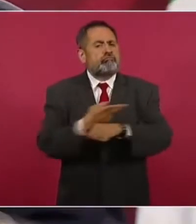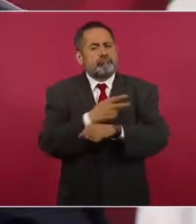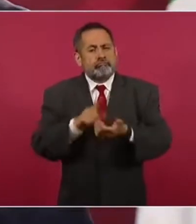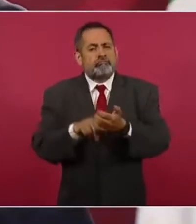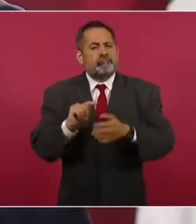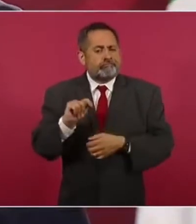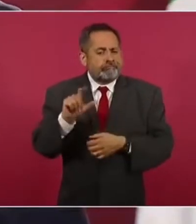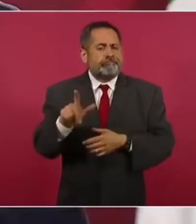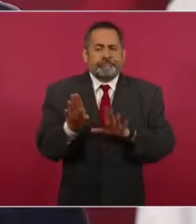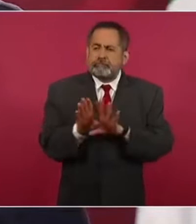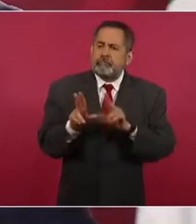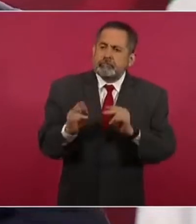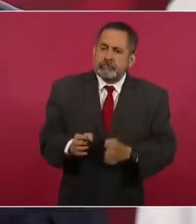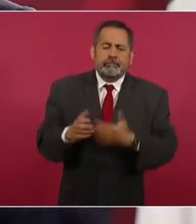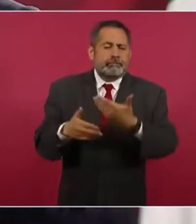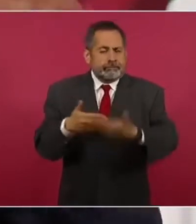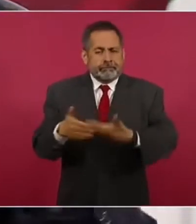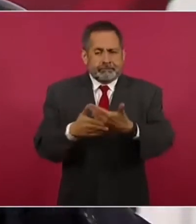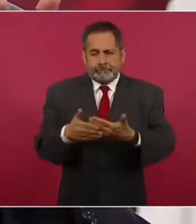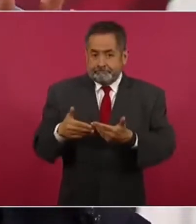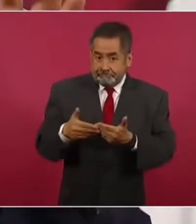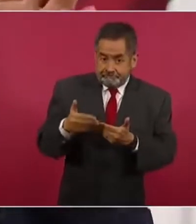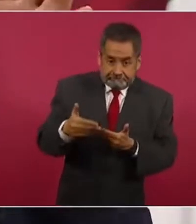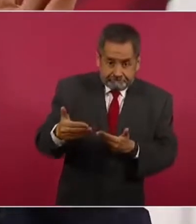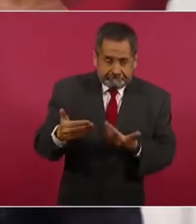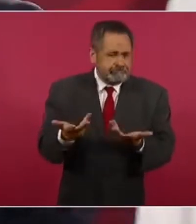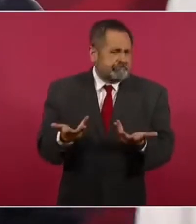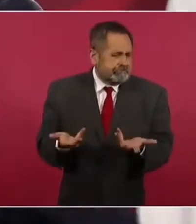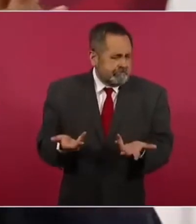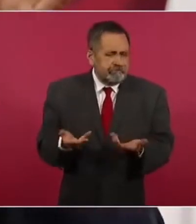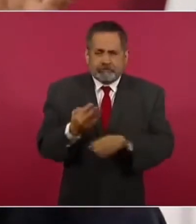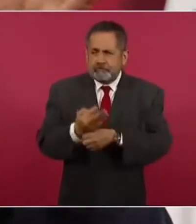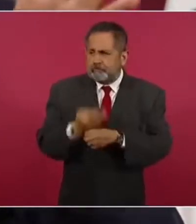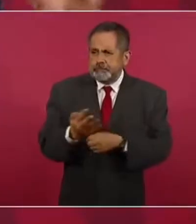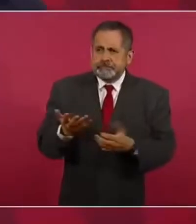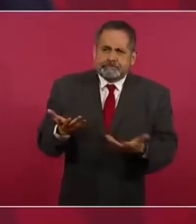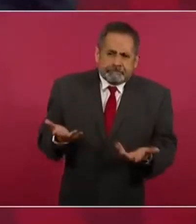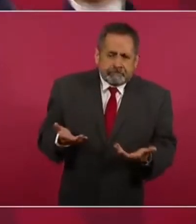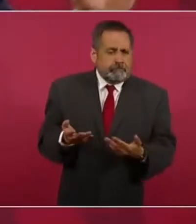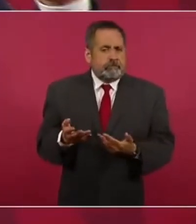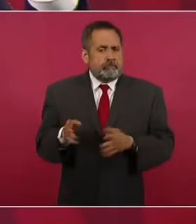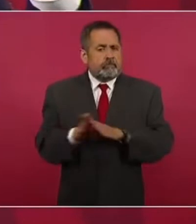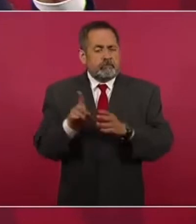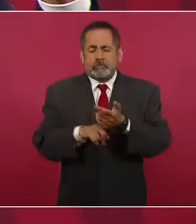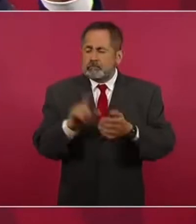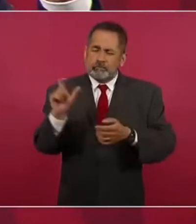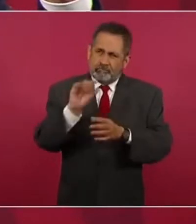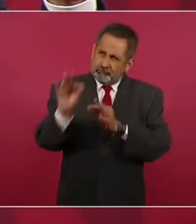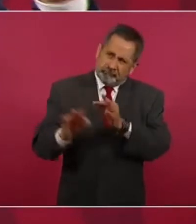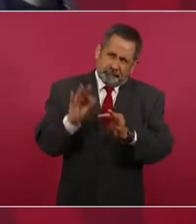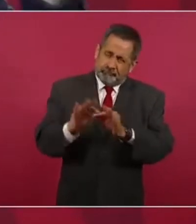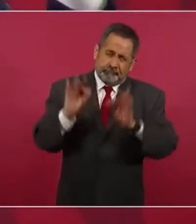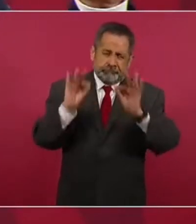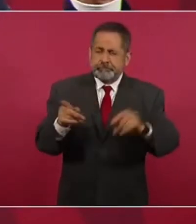cuánto se ha avanzado, qué se está haciendo, y cuándo